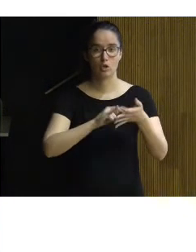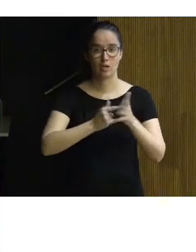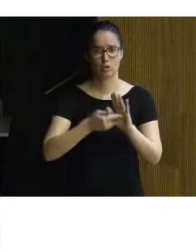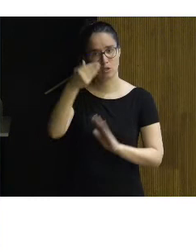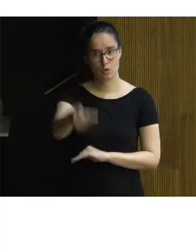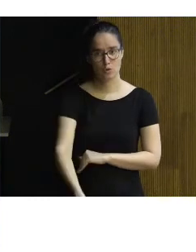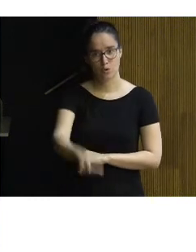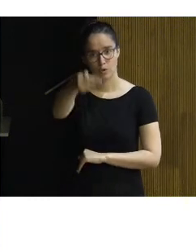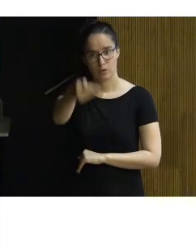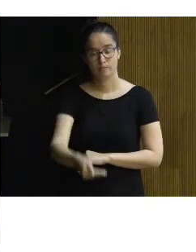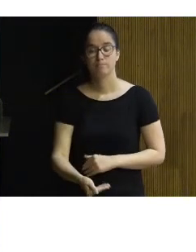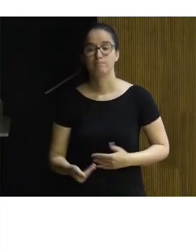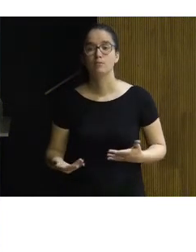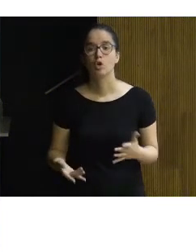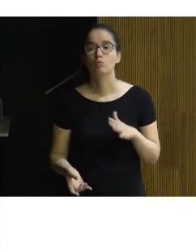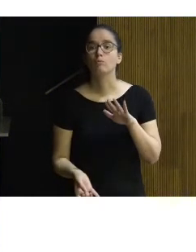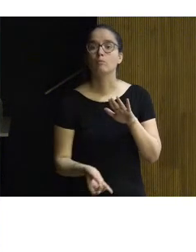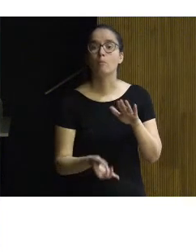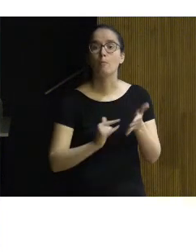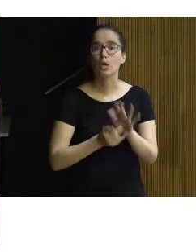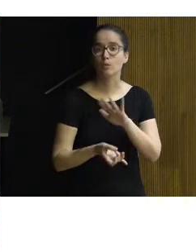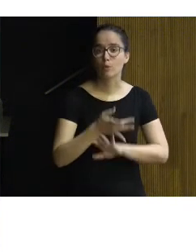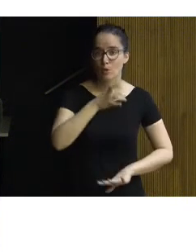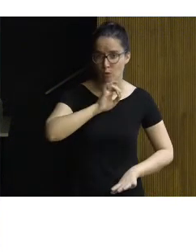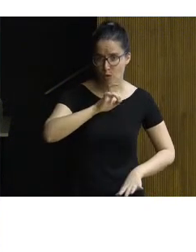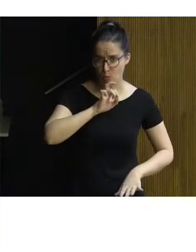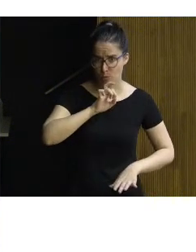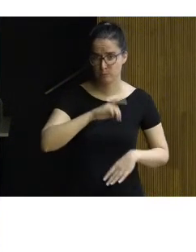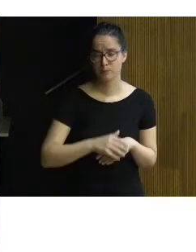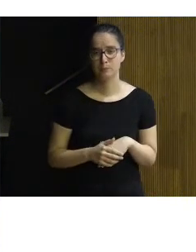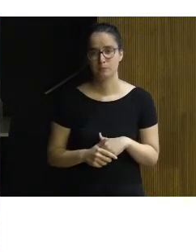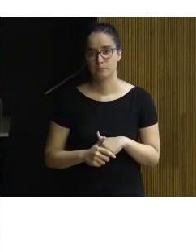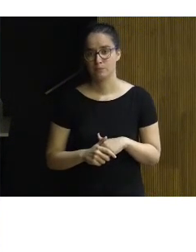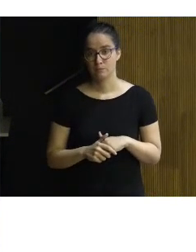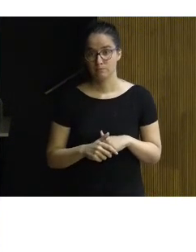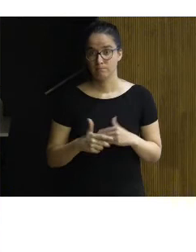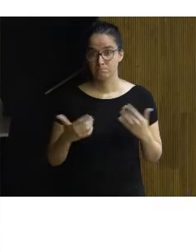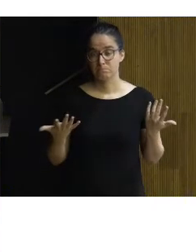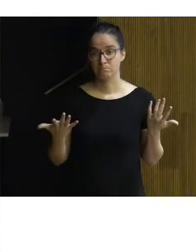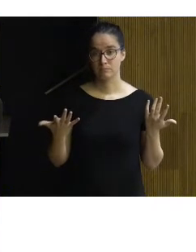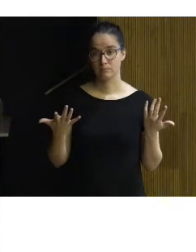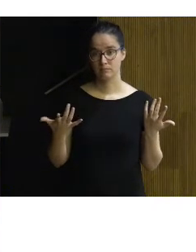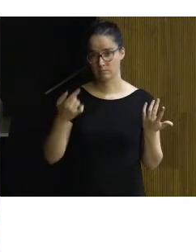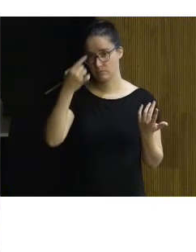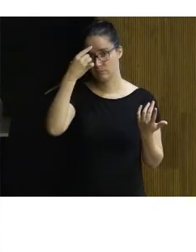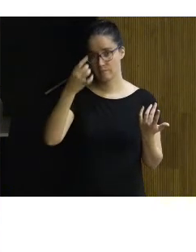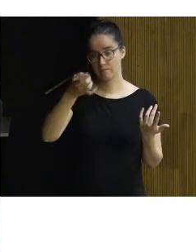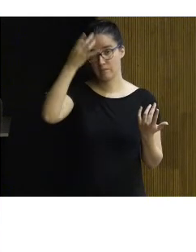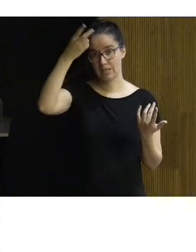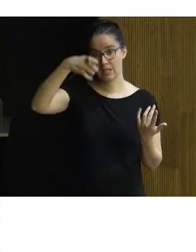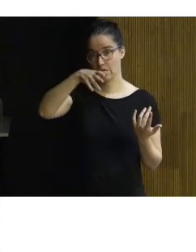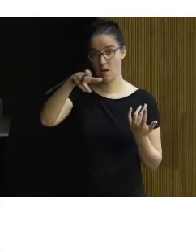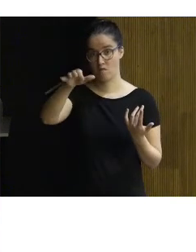relevantes. ¿Cómo surgió este proyecto? Pues este proyecto surgió de la cabeza de nieves peinado